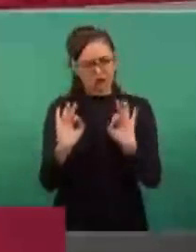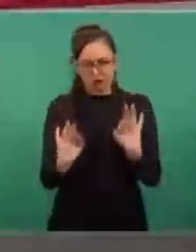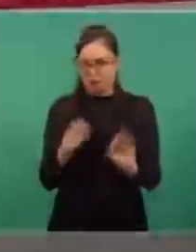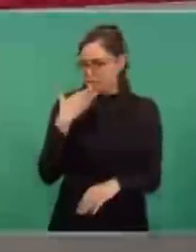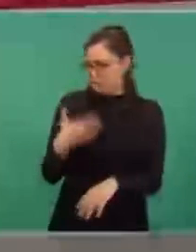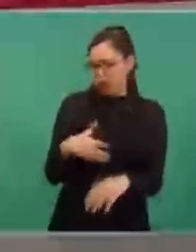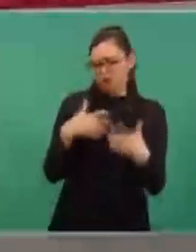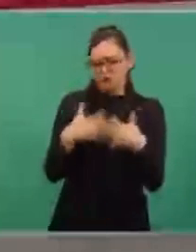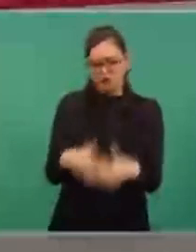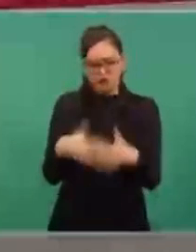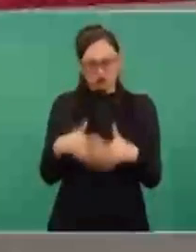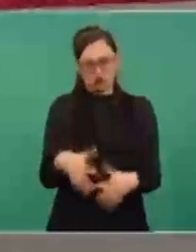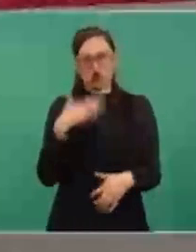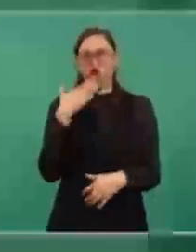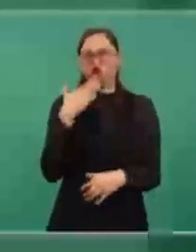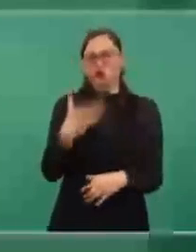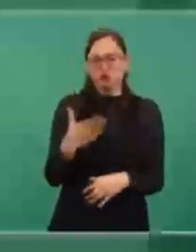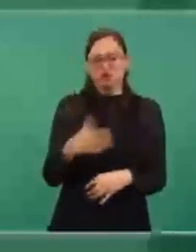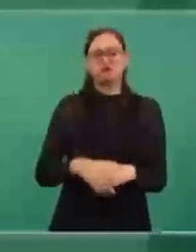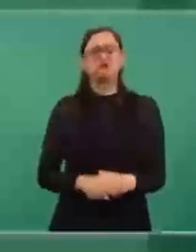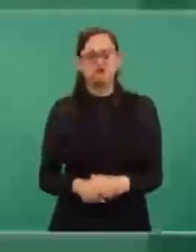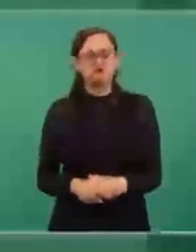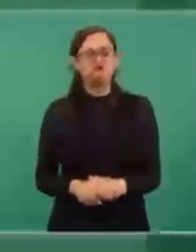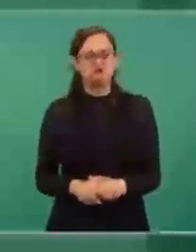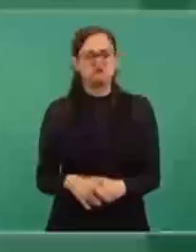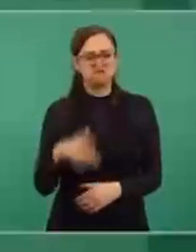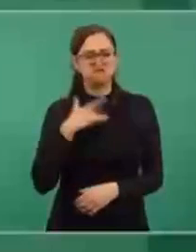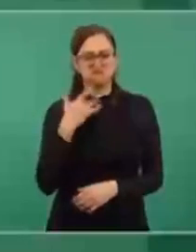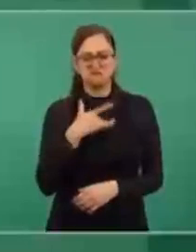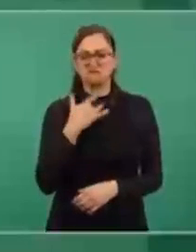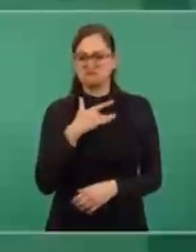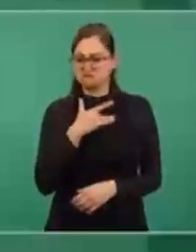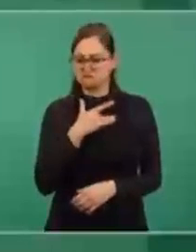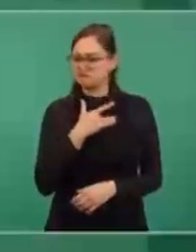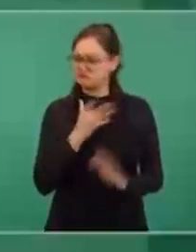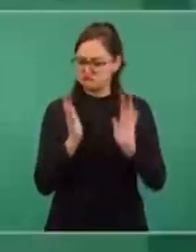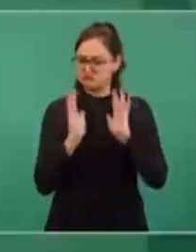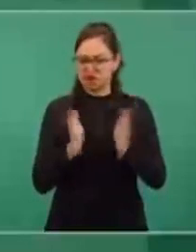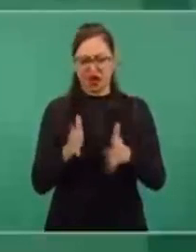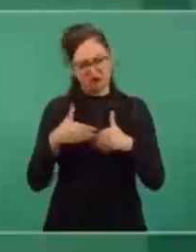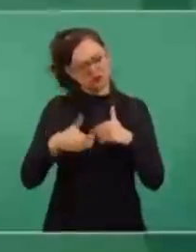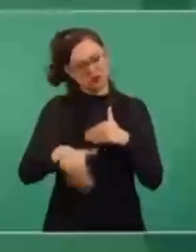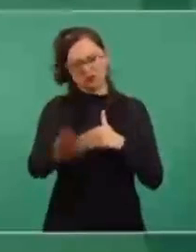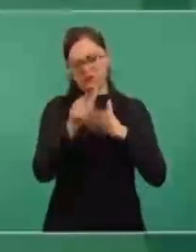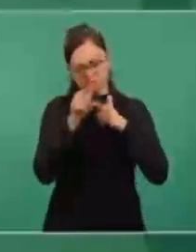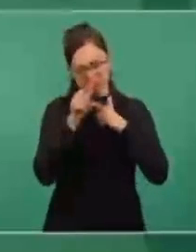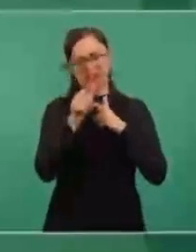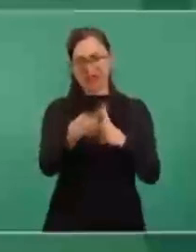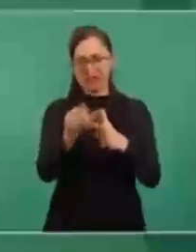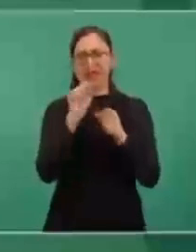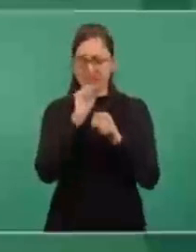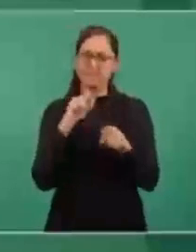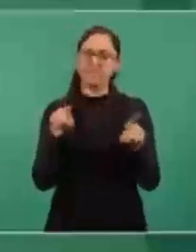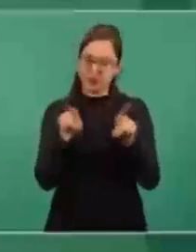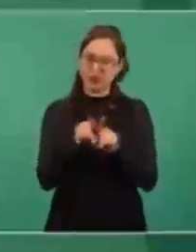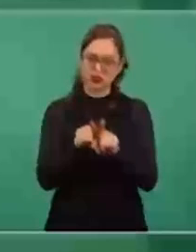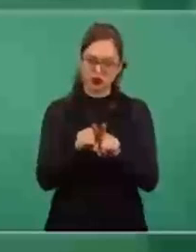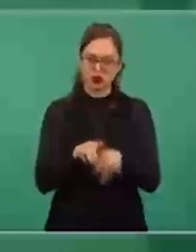pues es muy probable que continúe esta política,